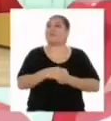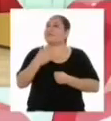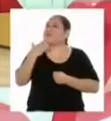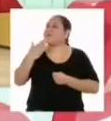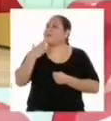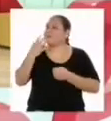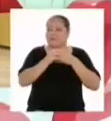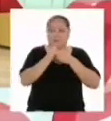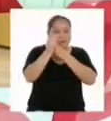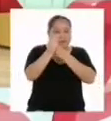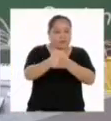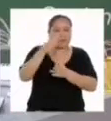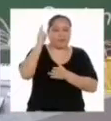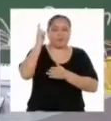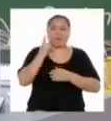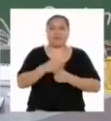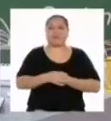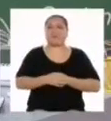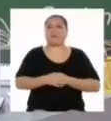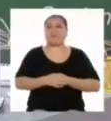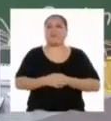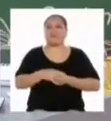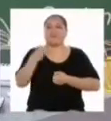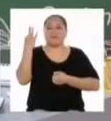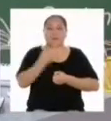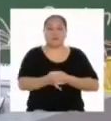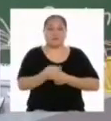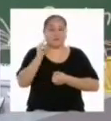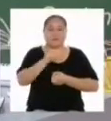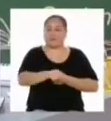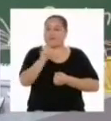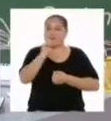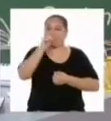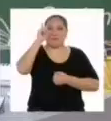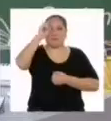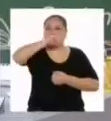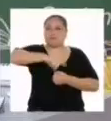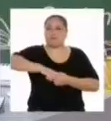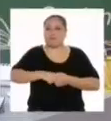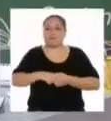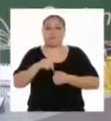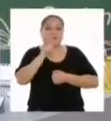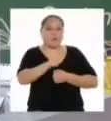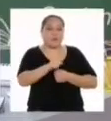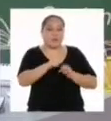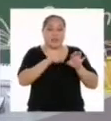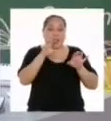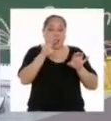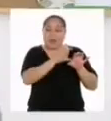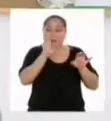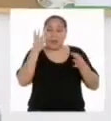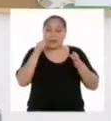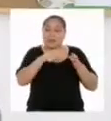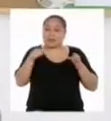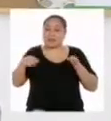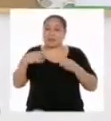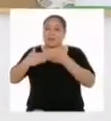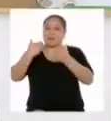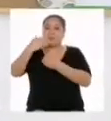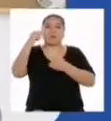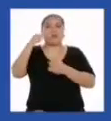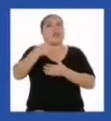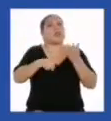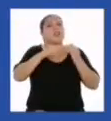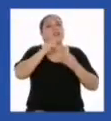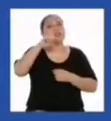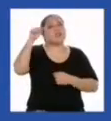Gracias por guiarnos, profesor. De verdad que no es nada difícil hacer uno si seguimos todos los pasos en orden. ¿Qué nos dice